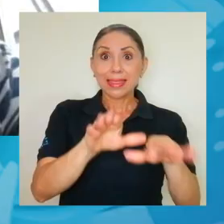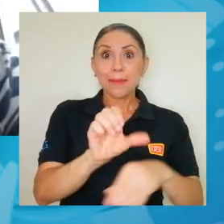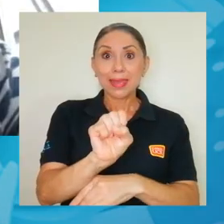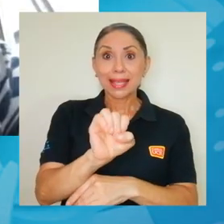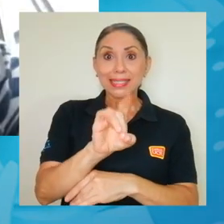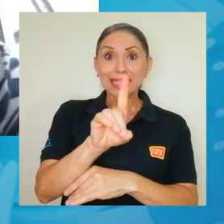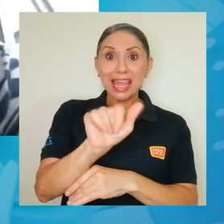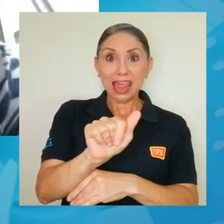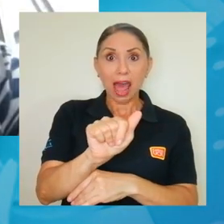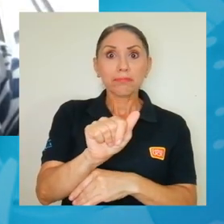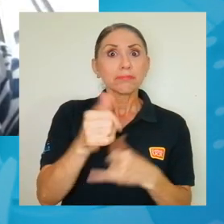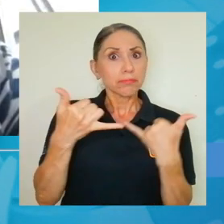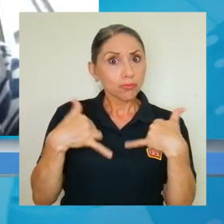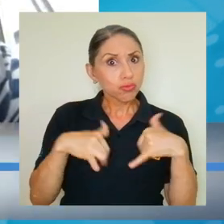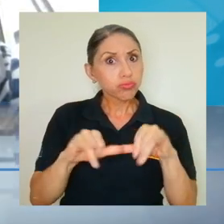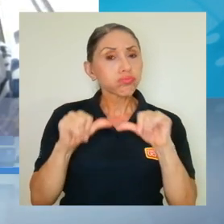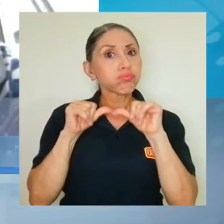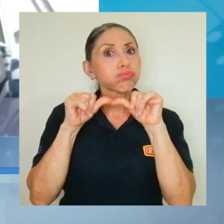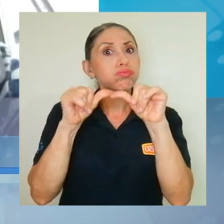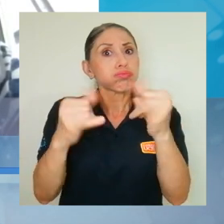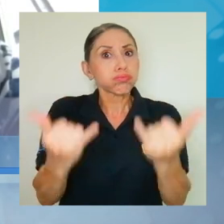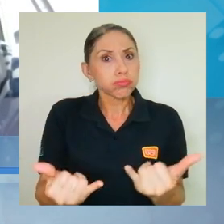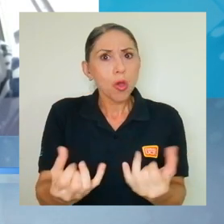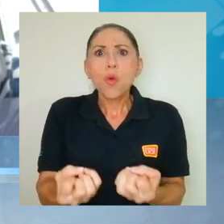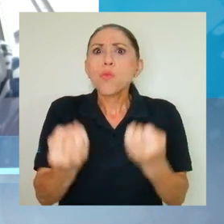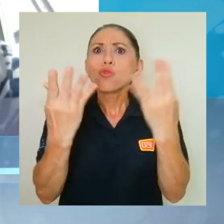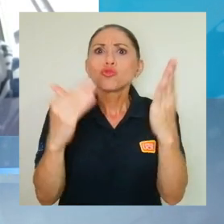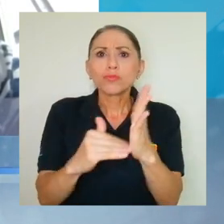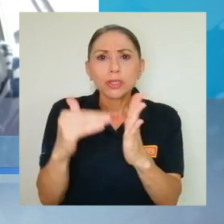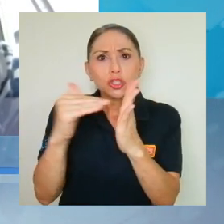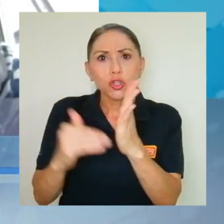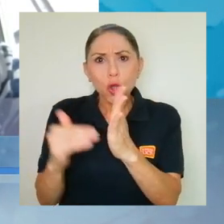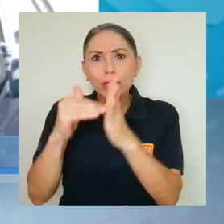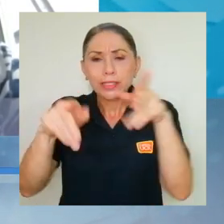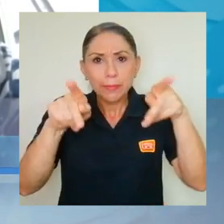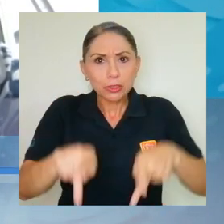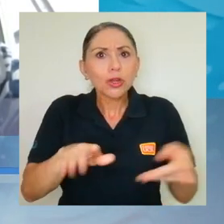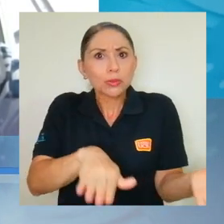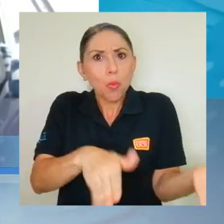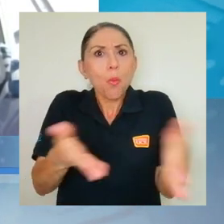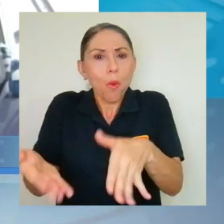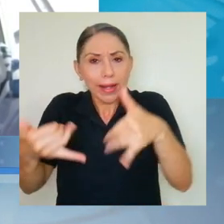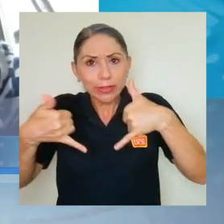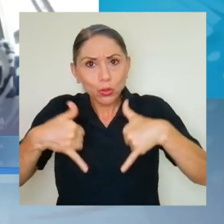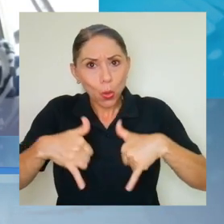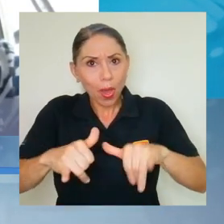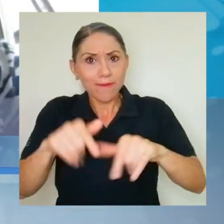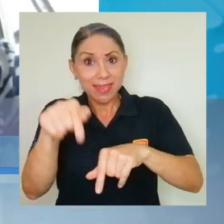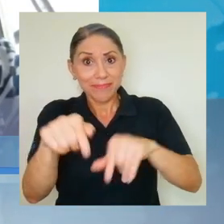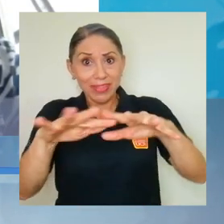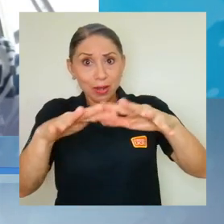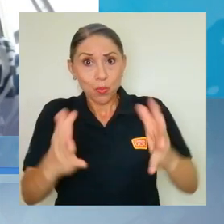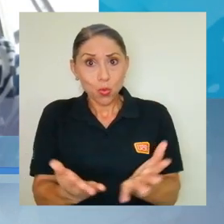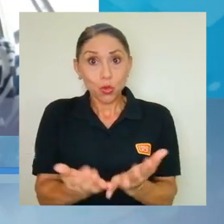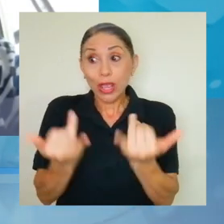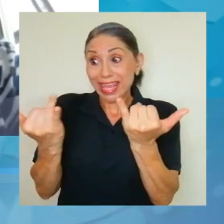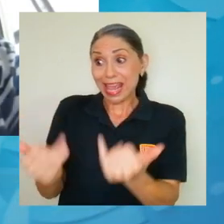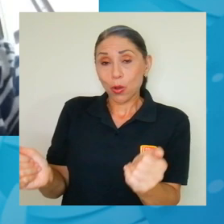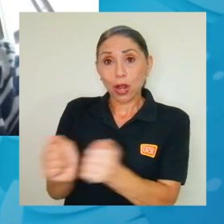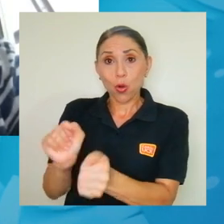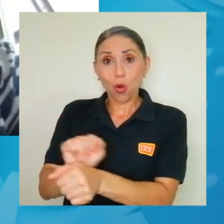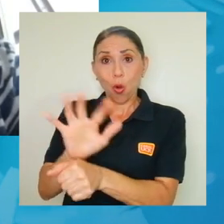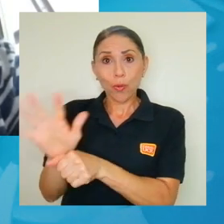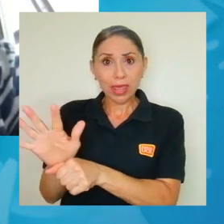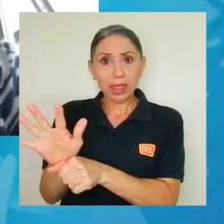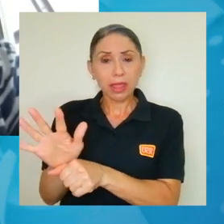llega hasta nuestros días, ¿verdad? Y todavía mata a millones de personas en el mundo, ¿no? Y ahora, por supuesto, con el